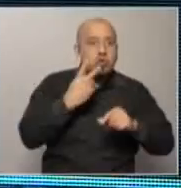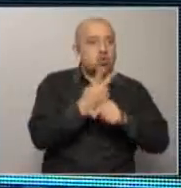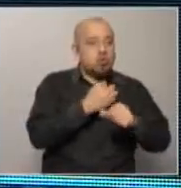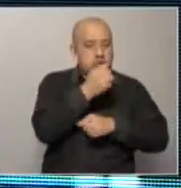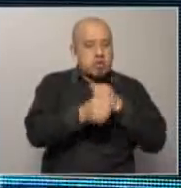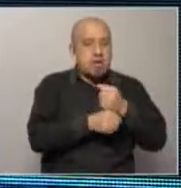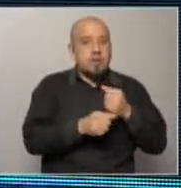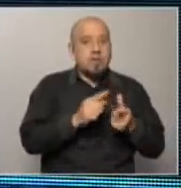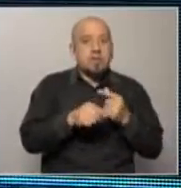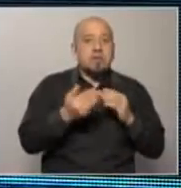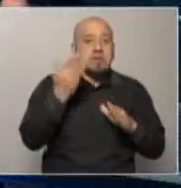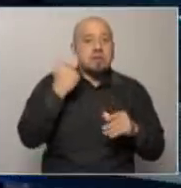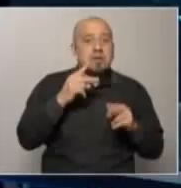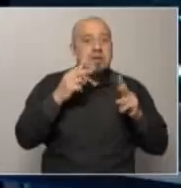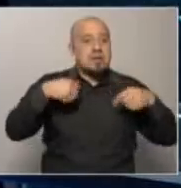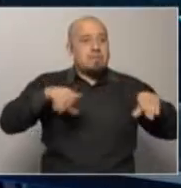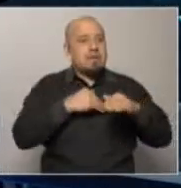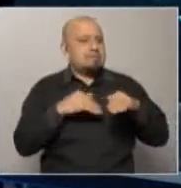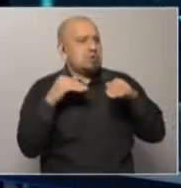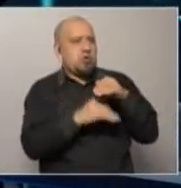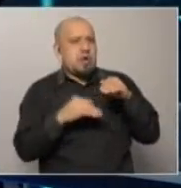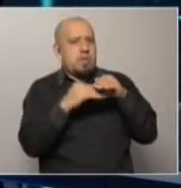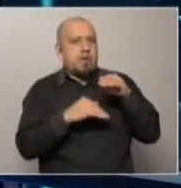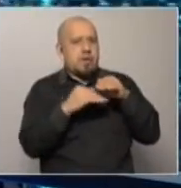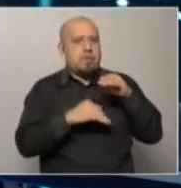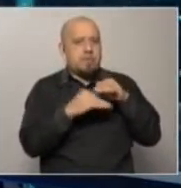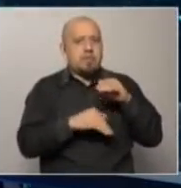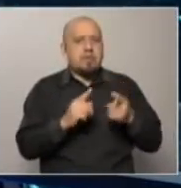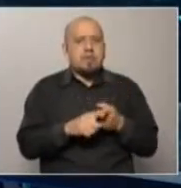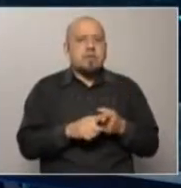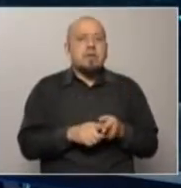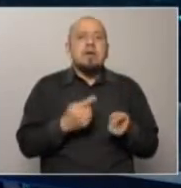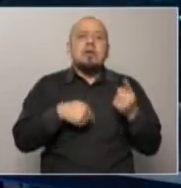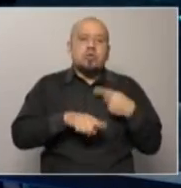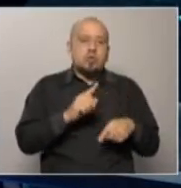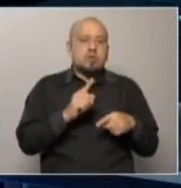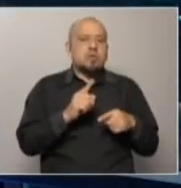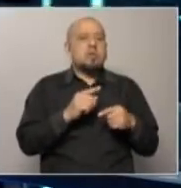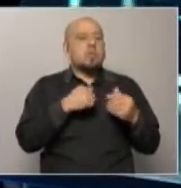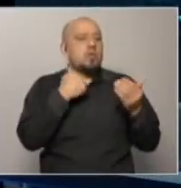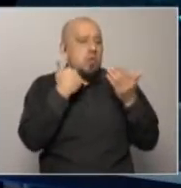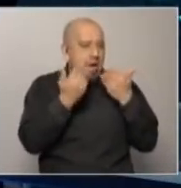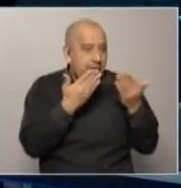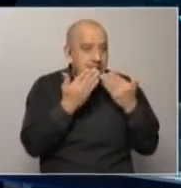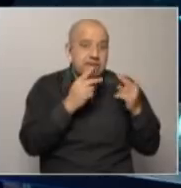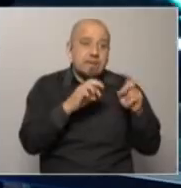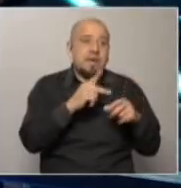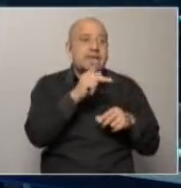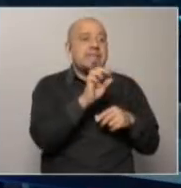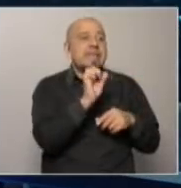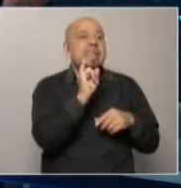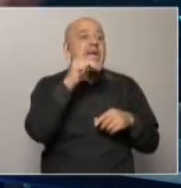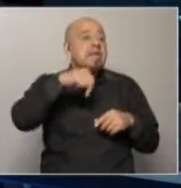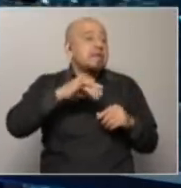años era la asesina de la austeridad entonces cuando hablan de políticas anticíclicas keynesianas en general